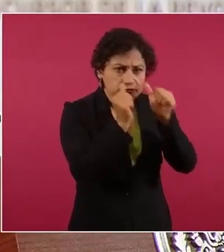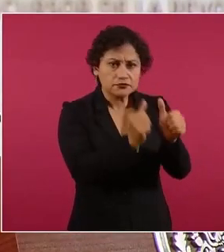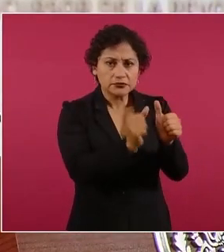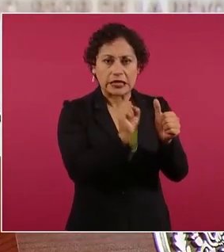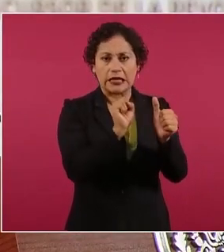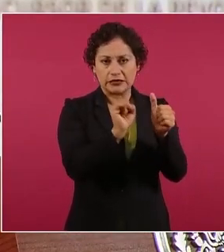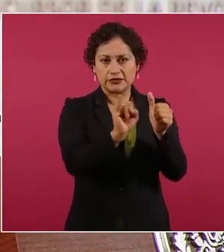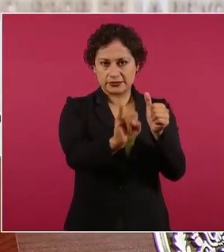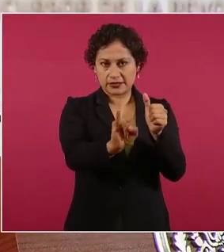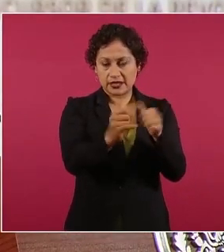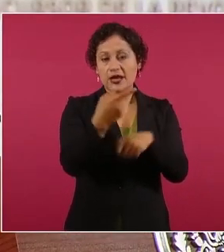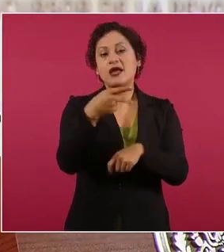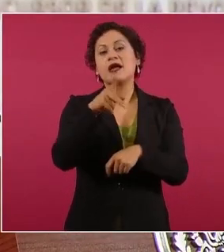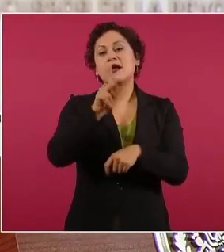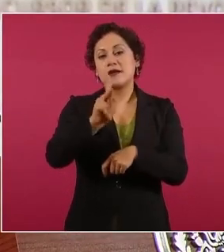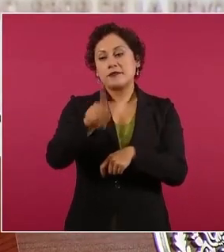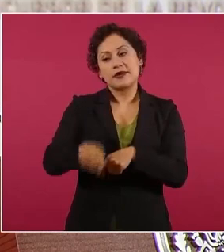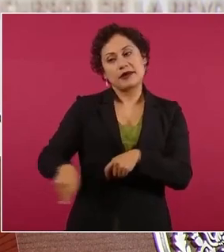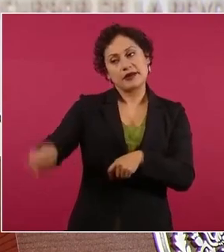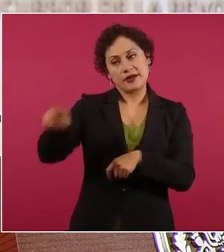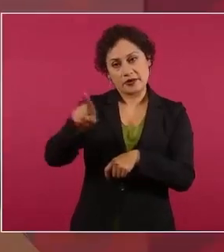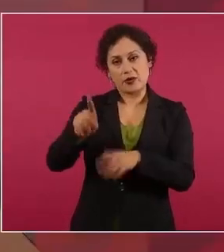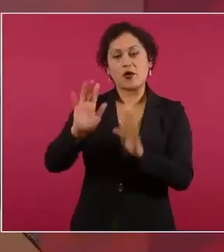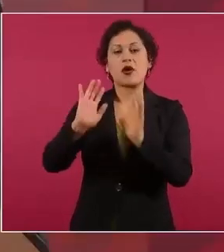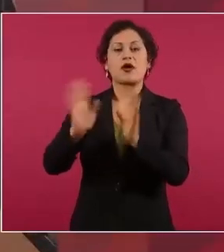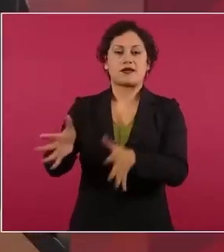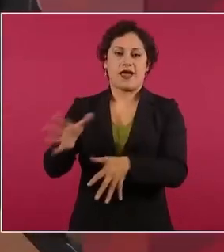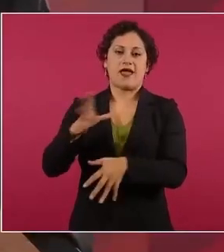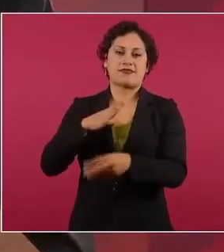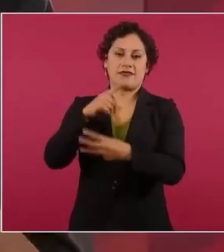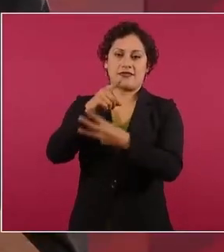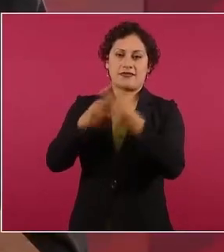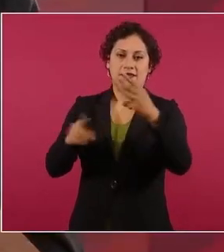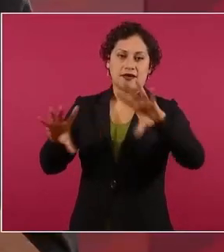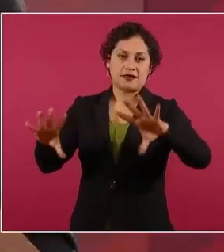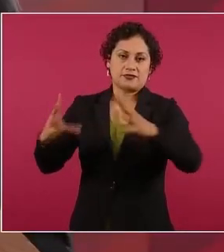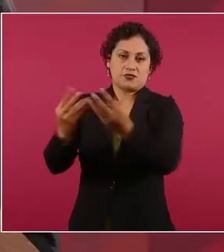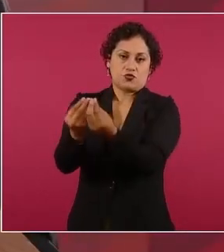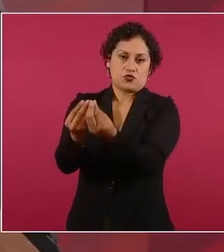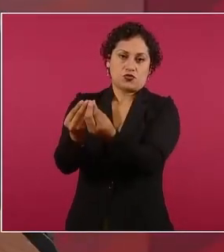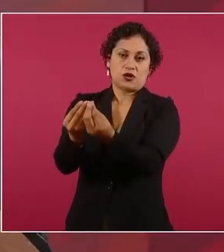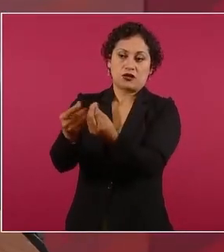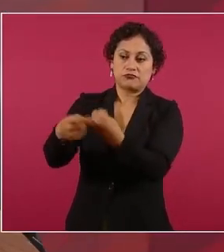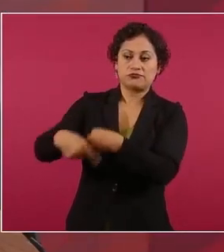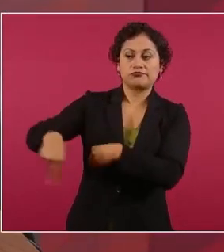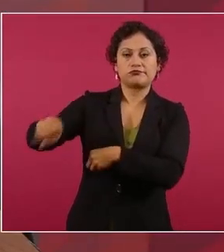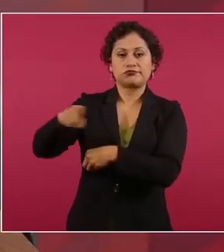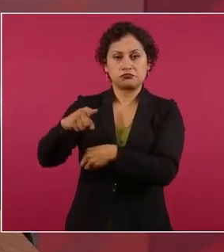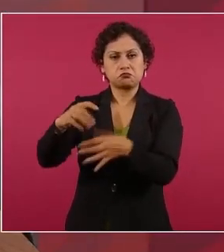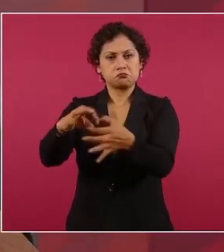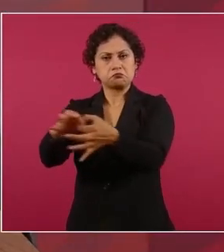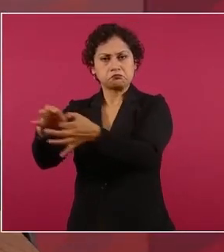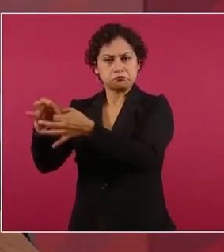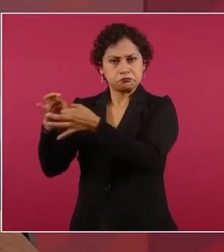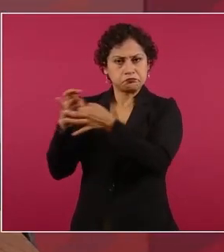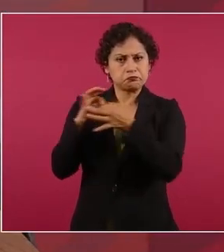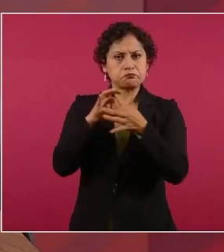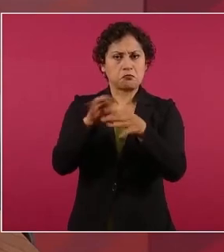con estas corporaciones juntas que están trabajando de manera coordinada